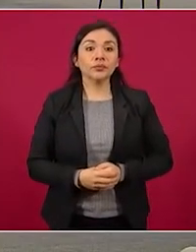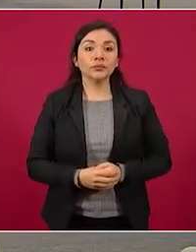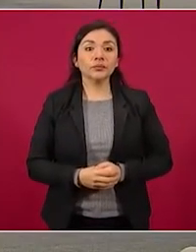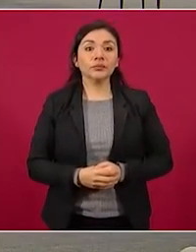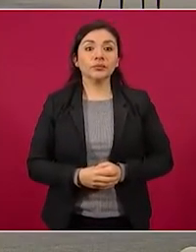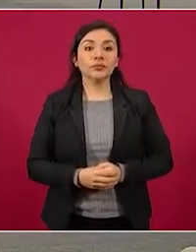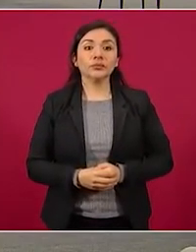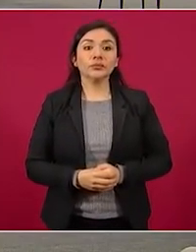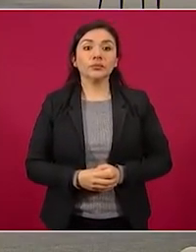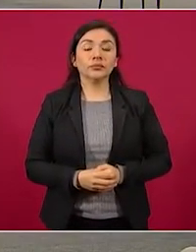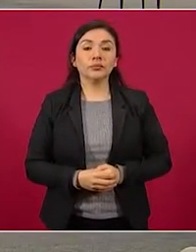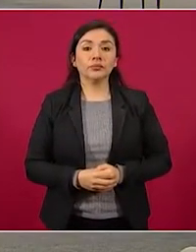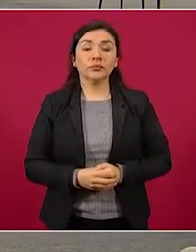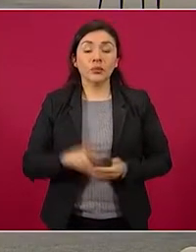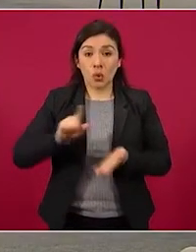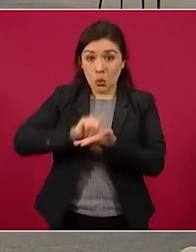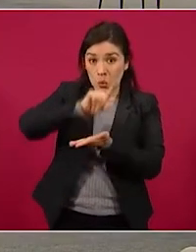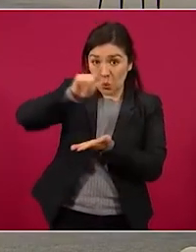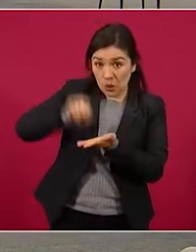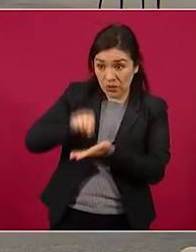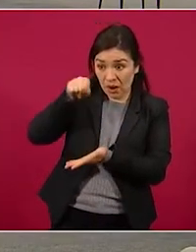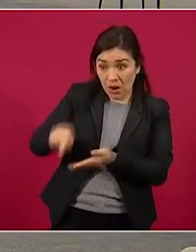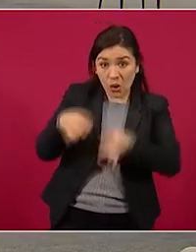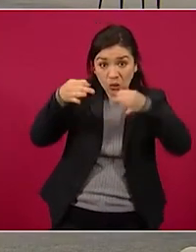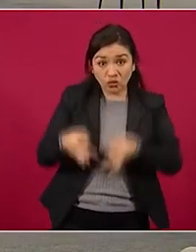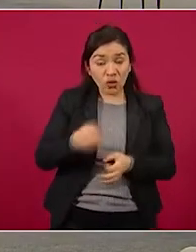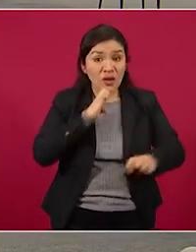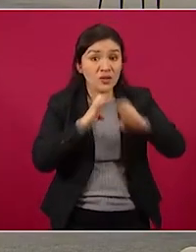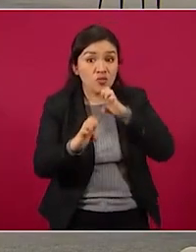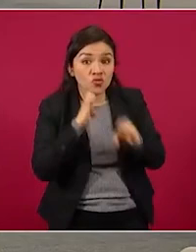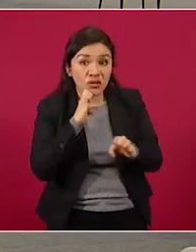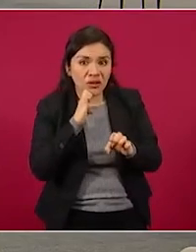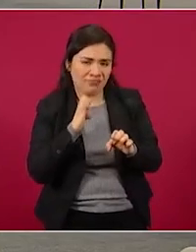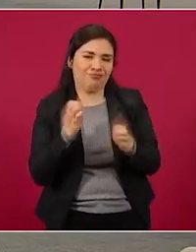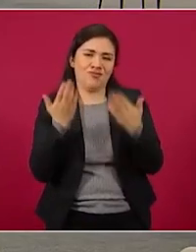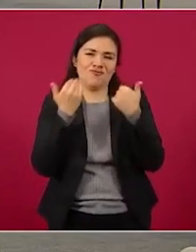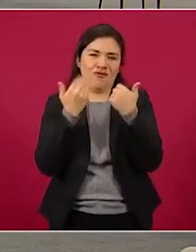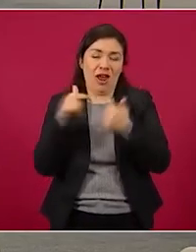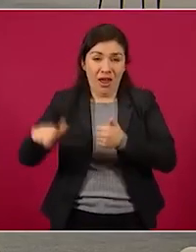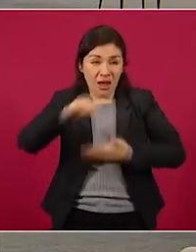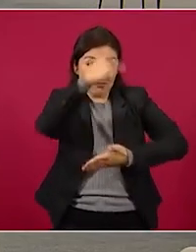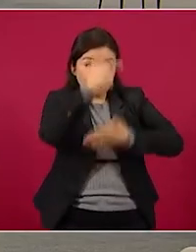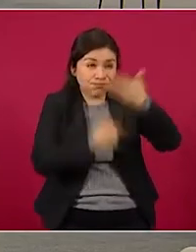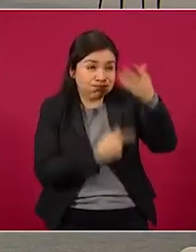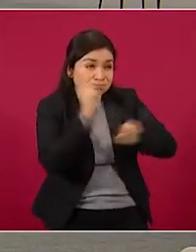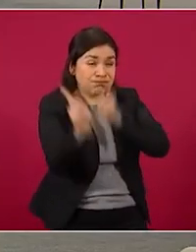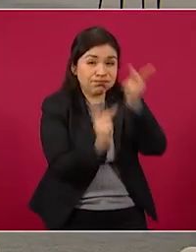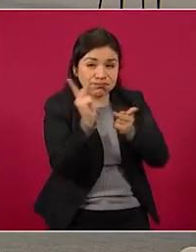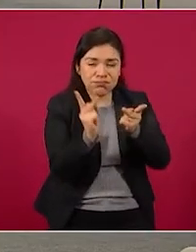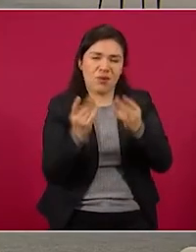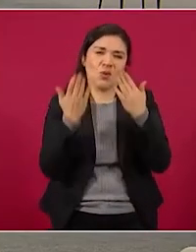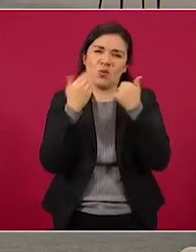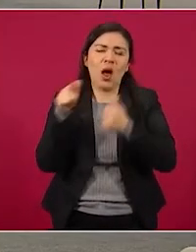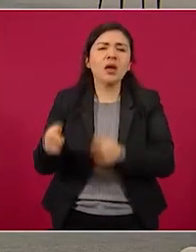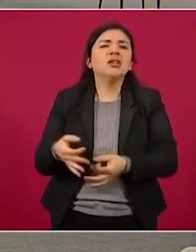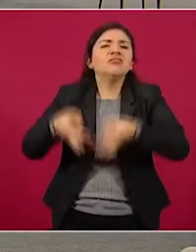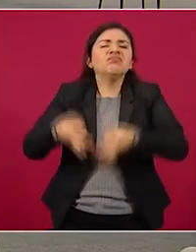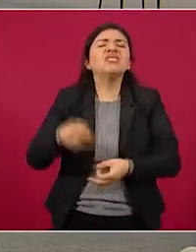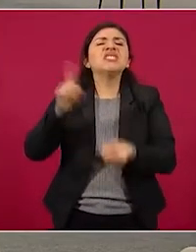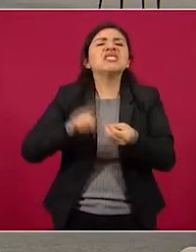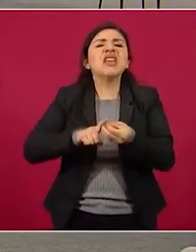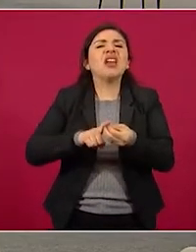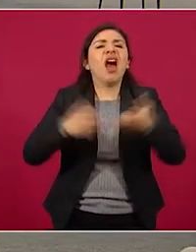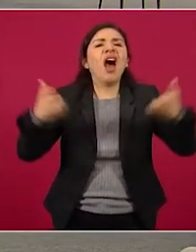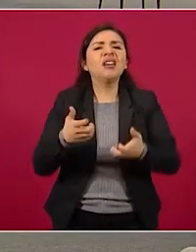Que Twitter no es una encuesta, Twitter no es un censo. En Twitter pesa más el que grita